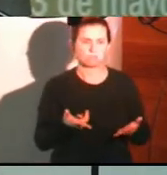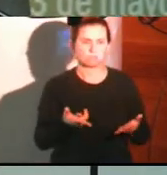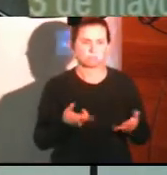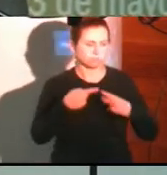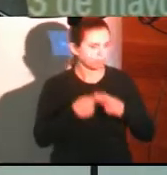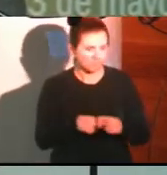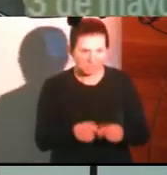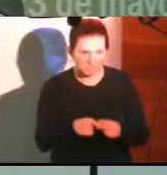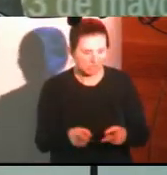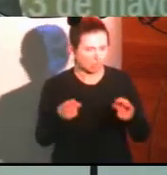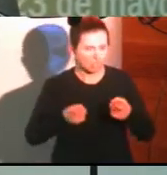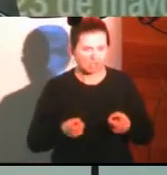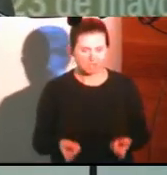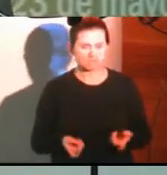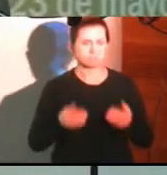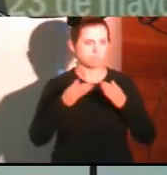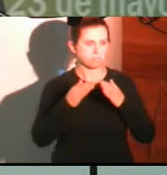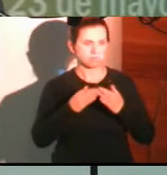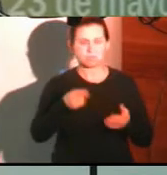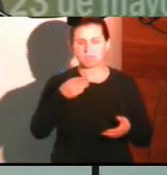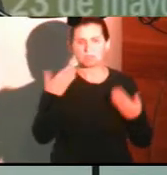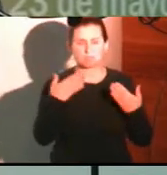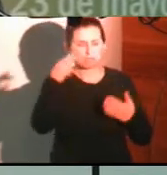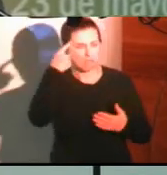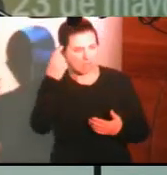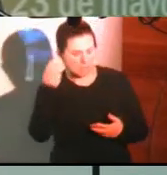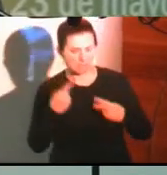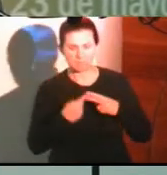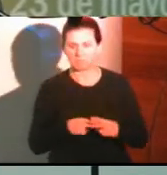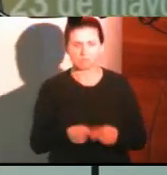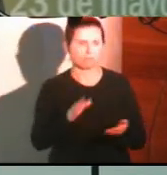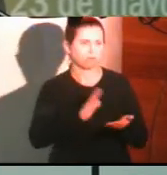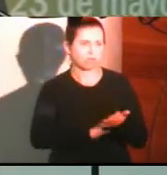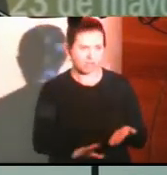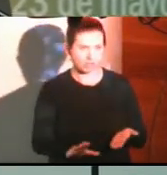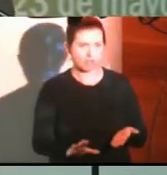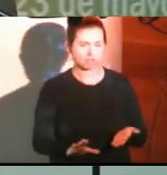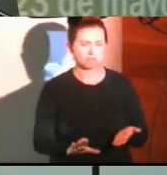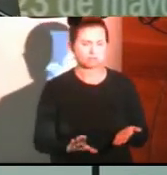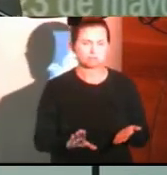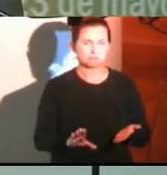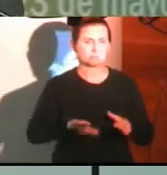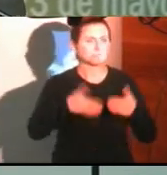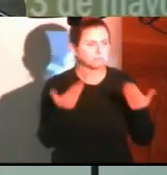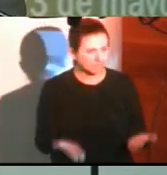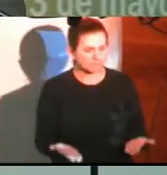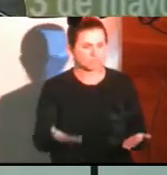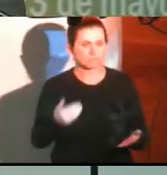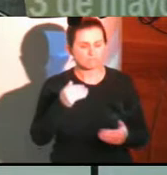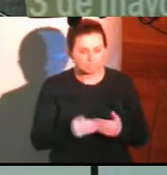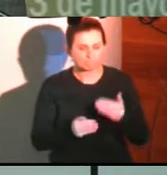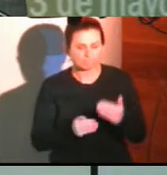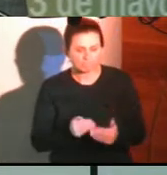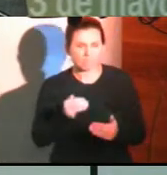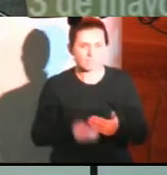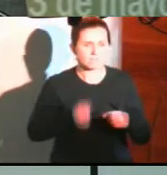nuevas fuentes de creatividad en lo que hace a estas tecnologías. Así que paso a paso vamos trabajando